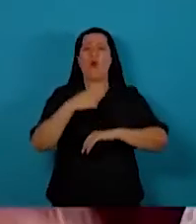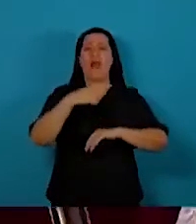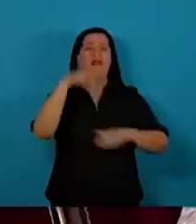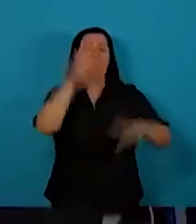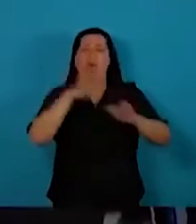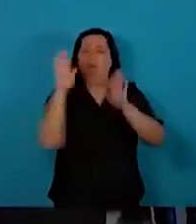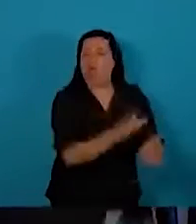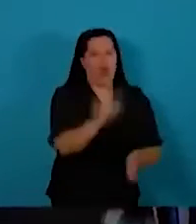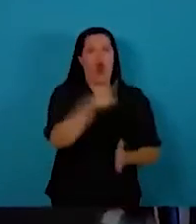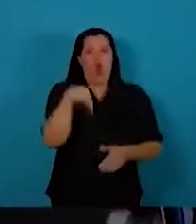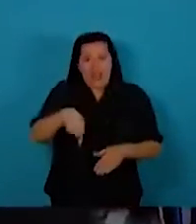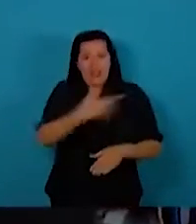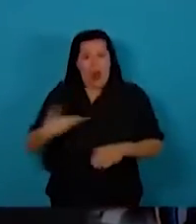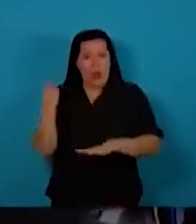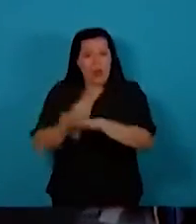la marginación.